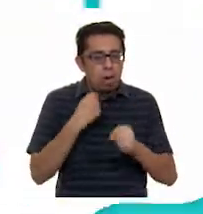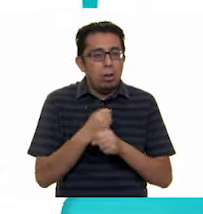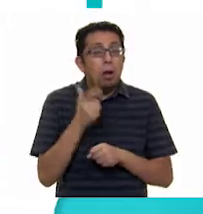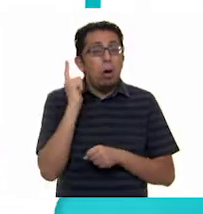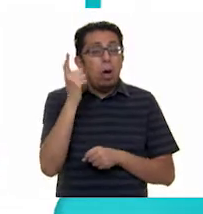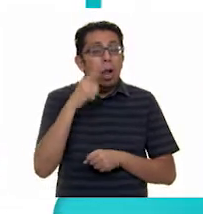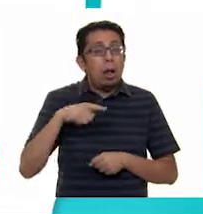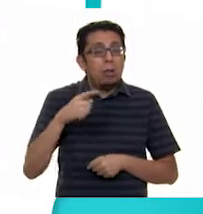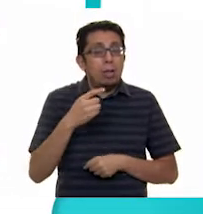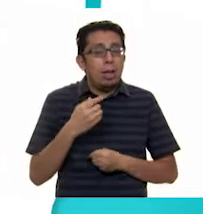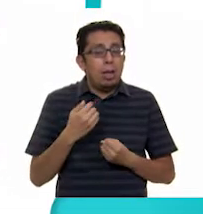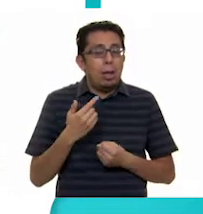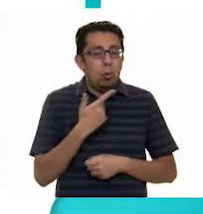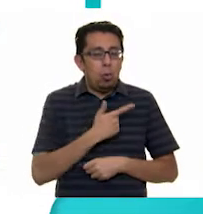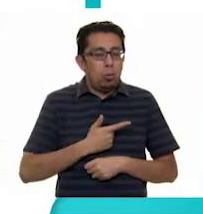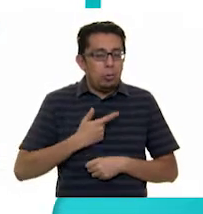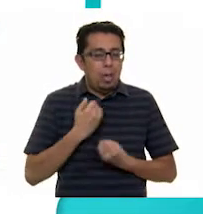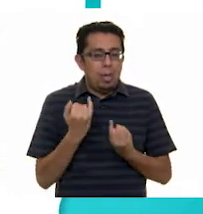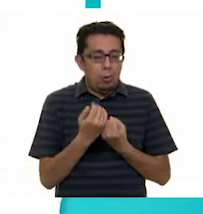nosotras.